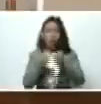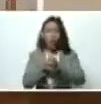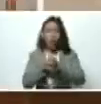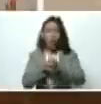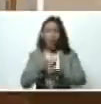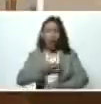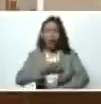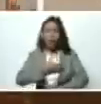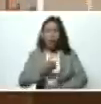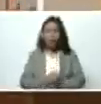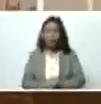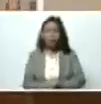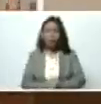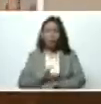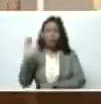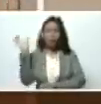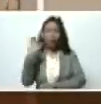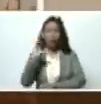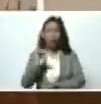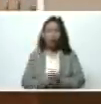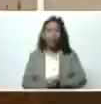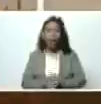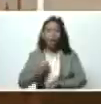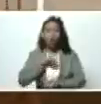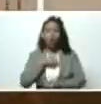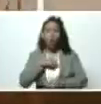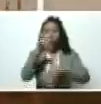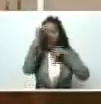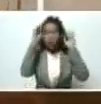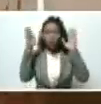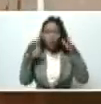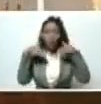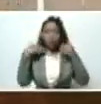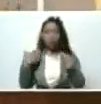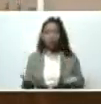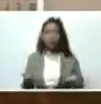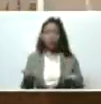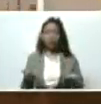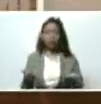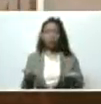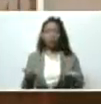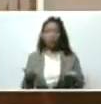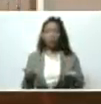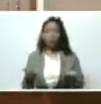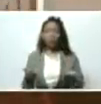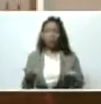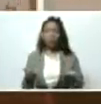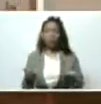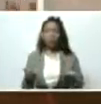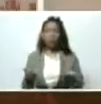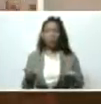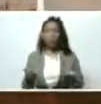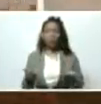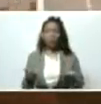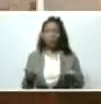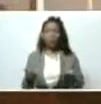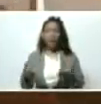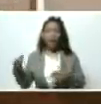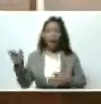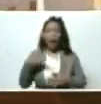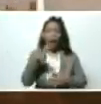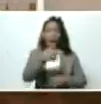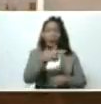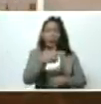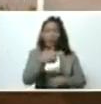alcaldía de Caracas, hemos estado en en la quebrada Caravaggio, que es una de las más